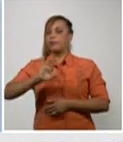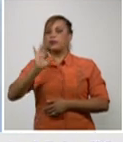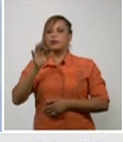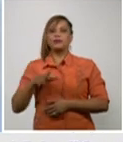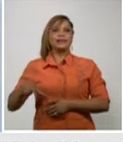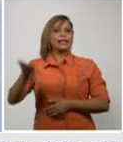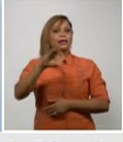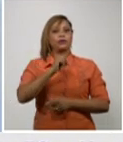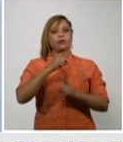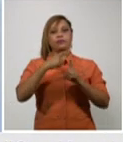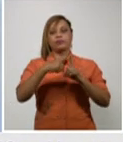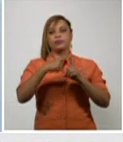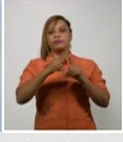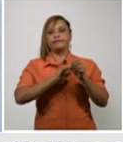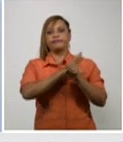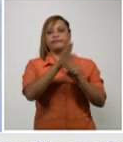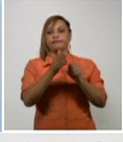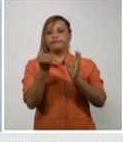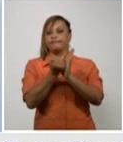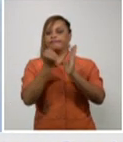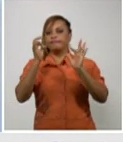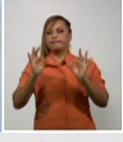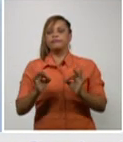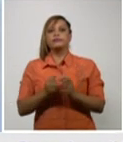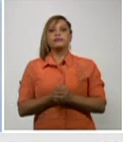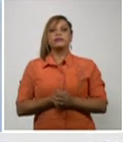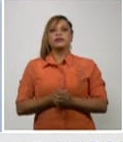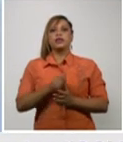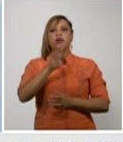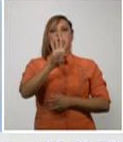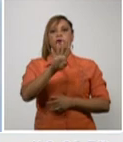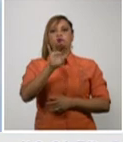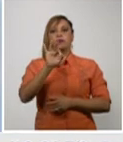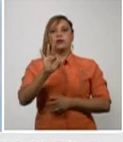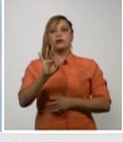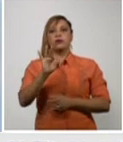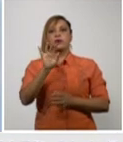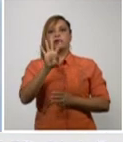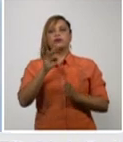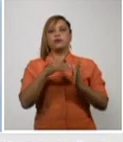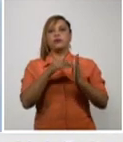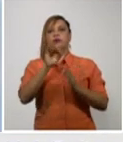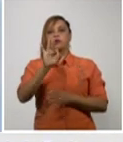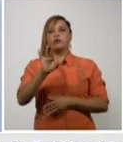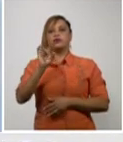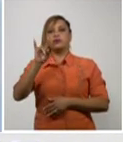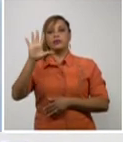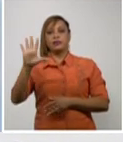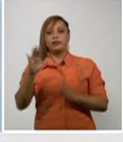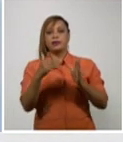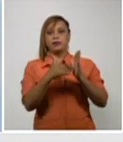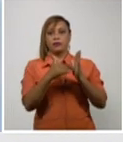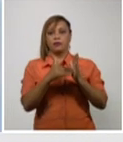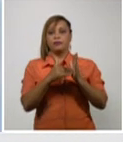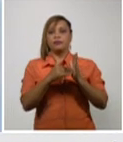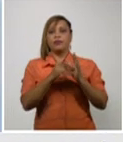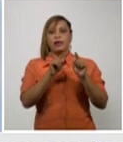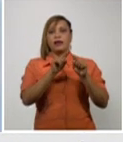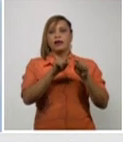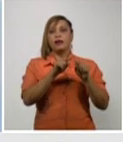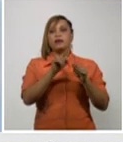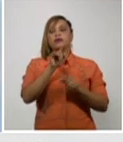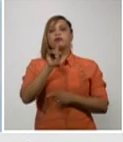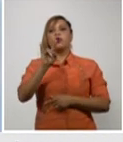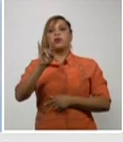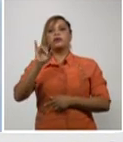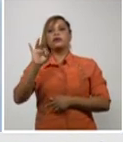diagnosticados de estos 4.895 4.831 el 98.6